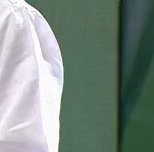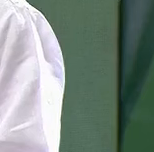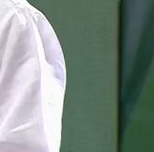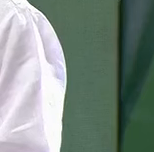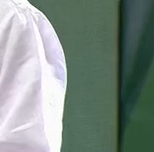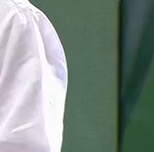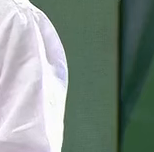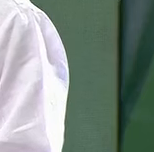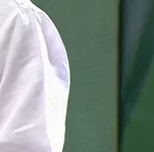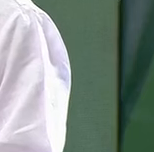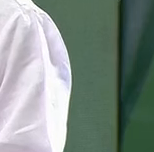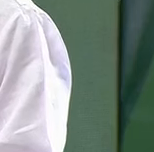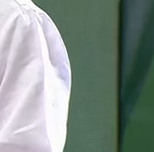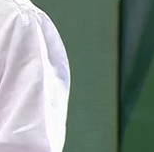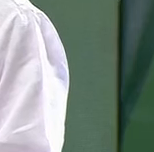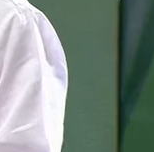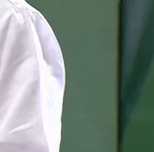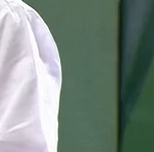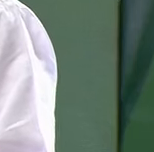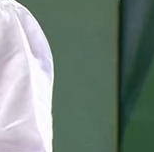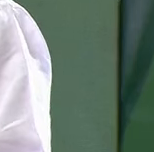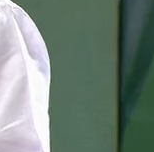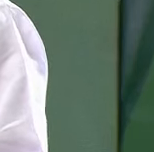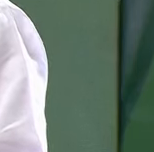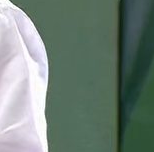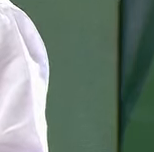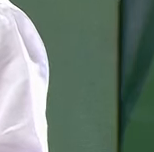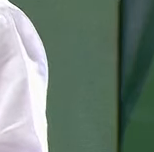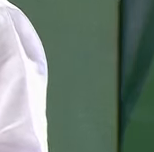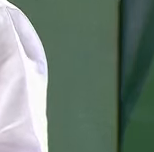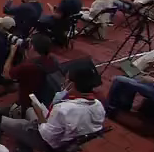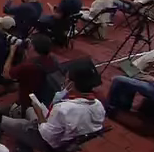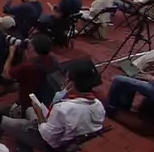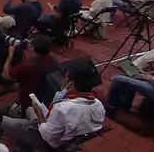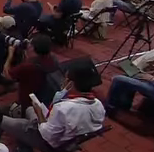de enviar un abrazo